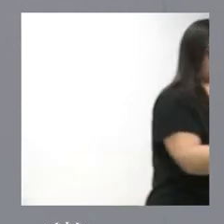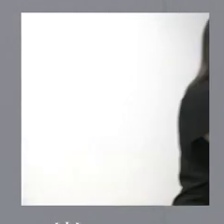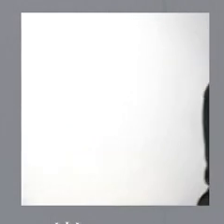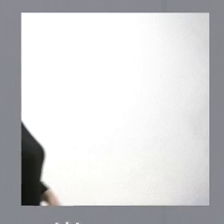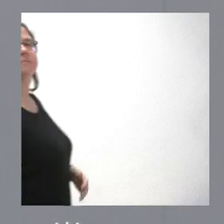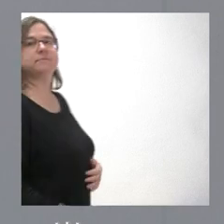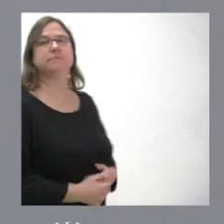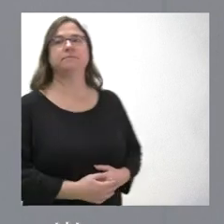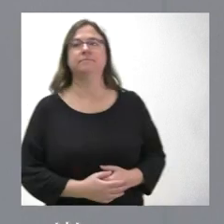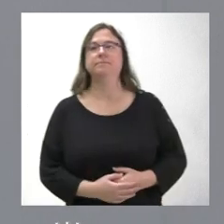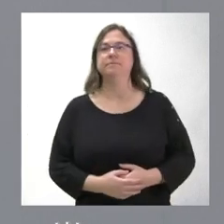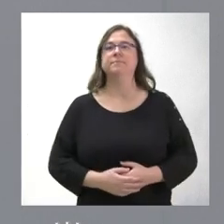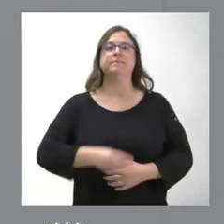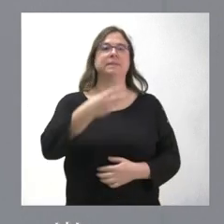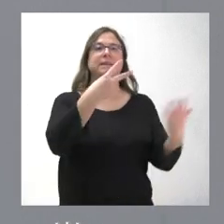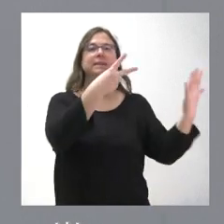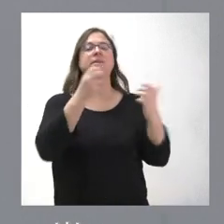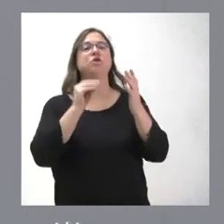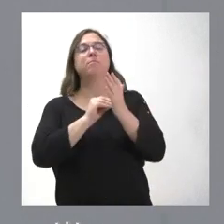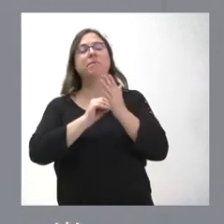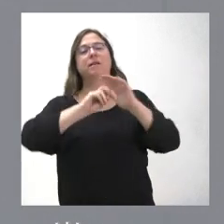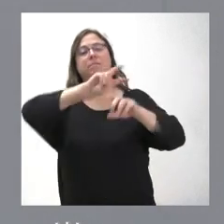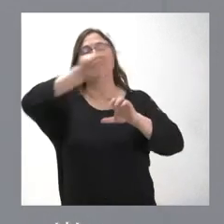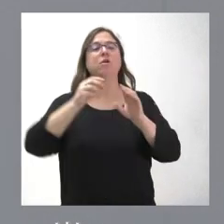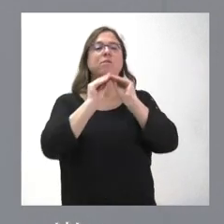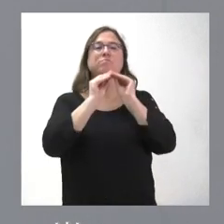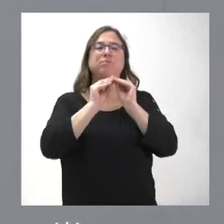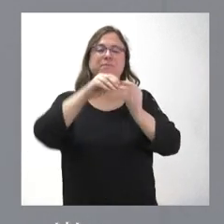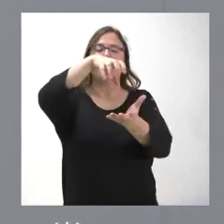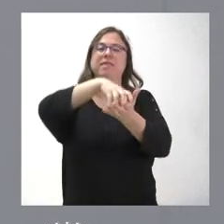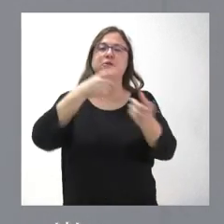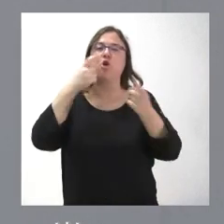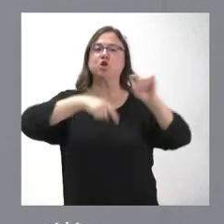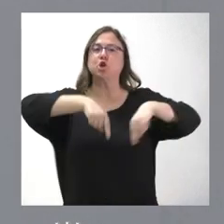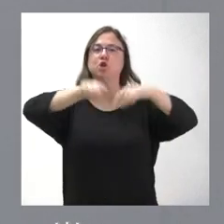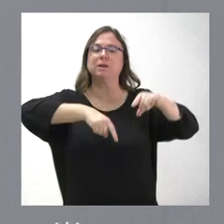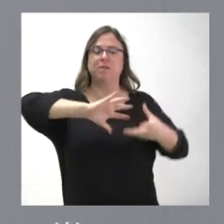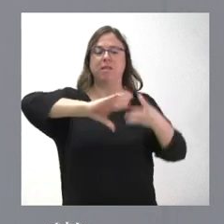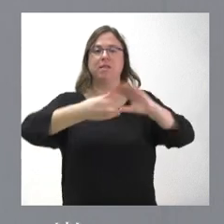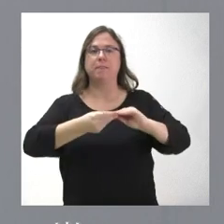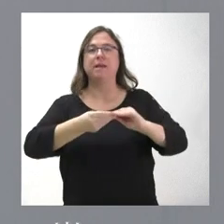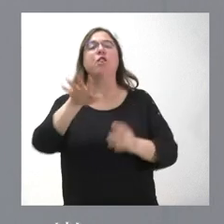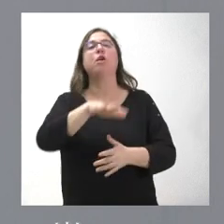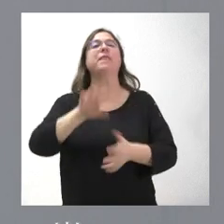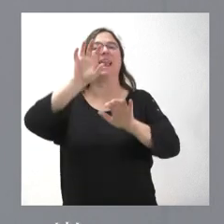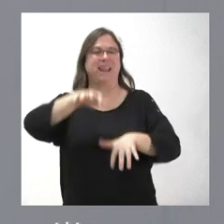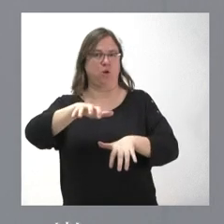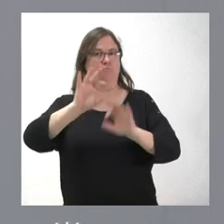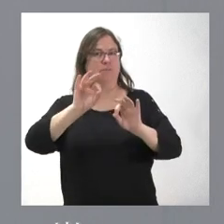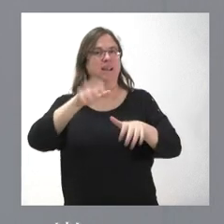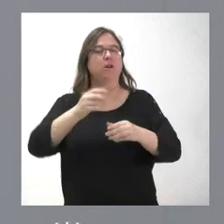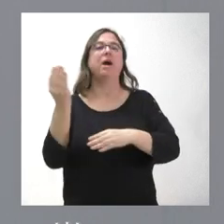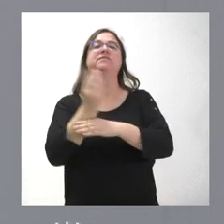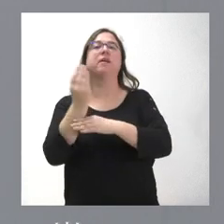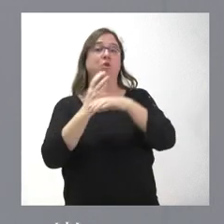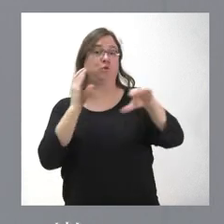700.000 euros para adecuar el espacio donde se va a instalar el centro del control de transporte de Castilla y León. Este centro se ubica en León, en concreto en la estación